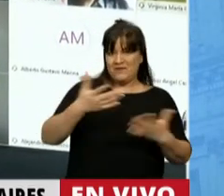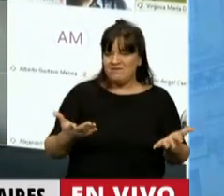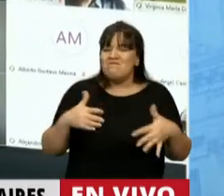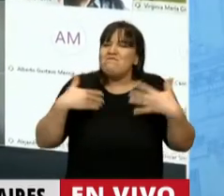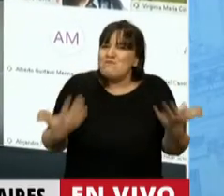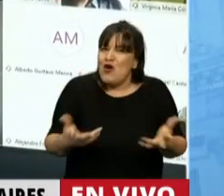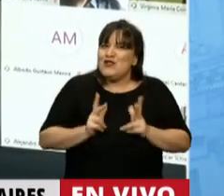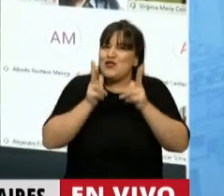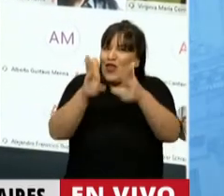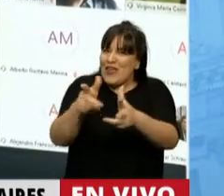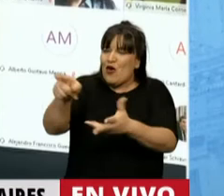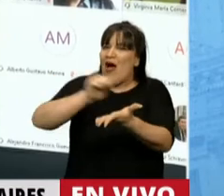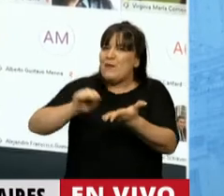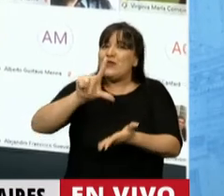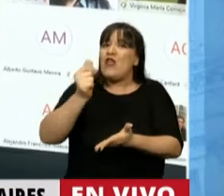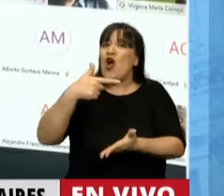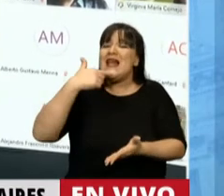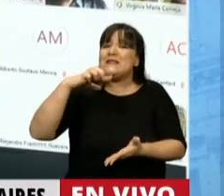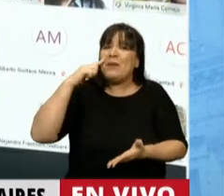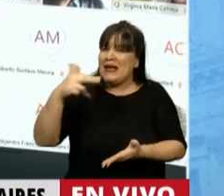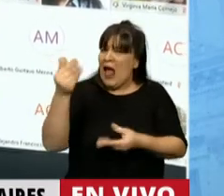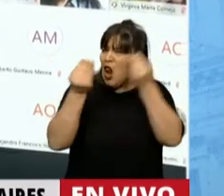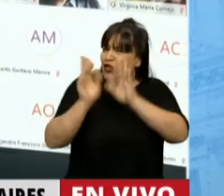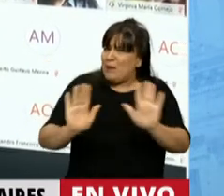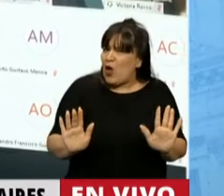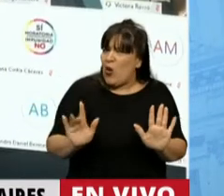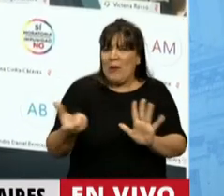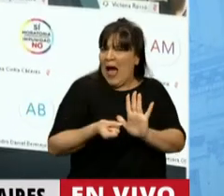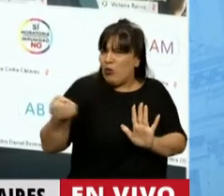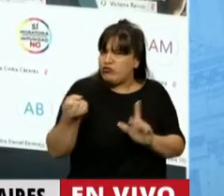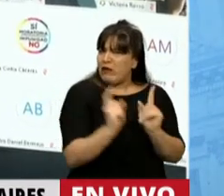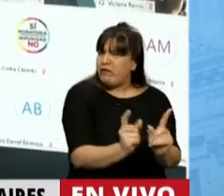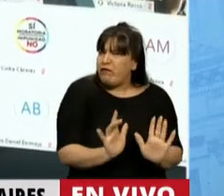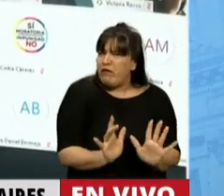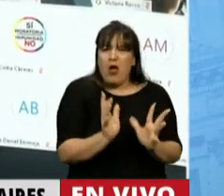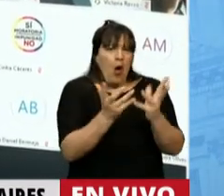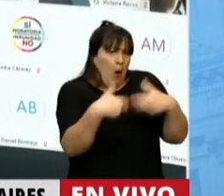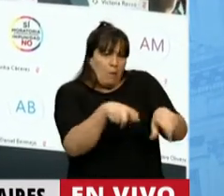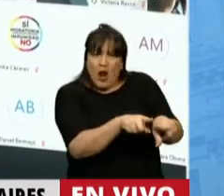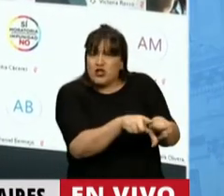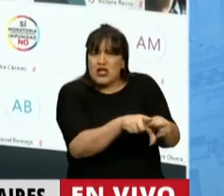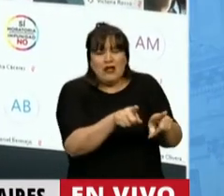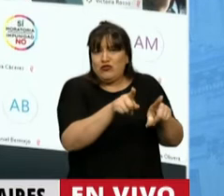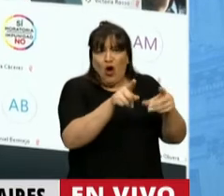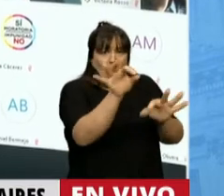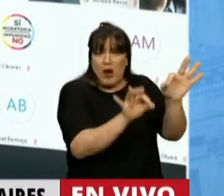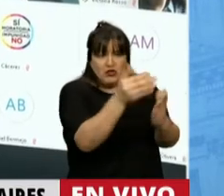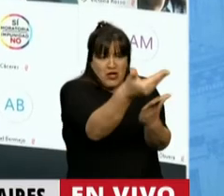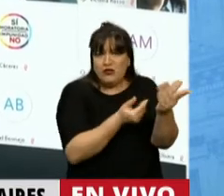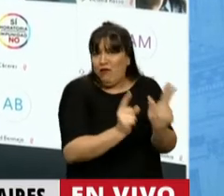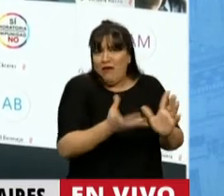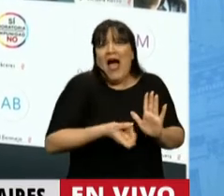quiero decir al diputado Laspina, de Junto por el Cámbito, no se preocupe, el ajuste está presente en todo este proyecto.